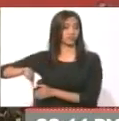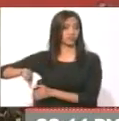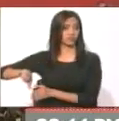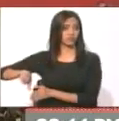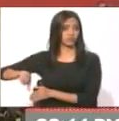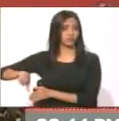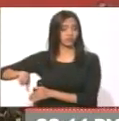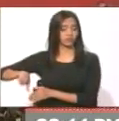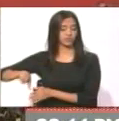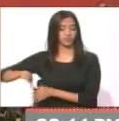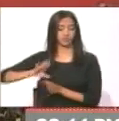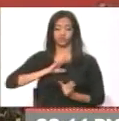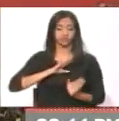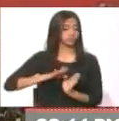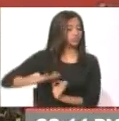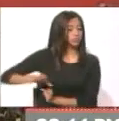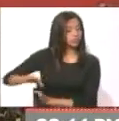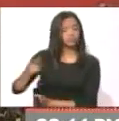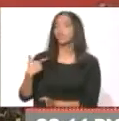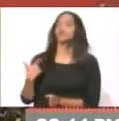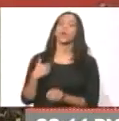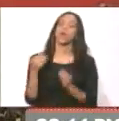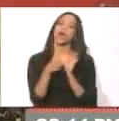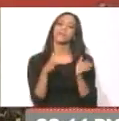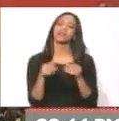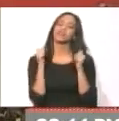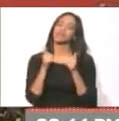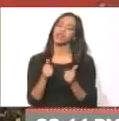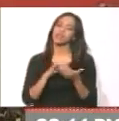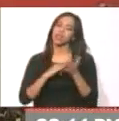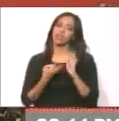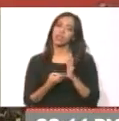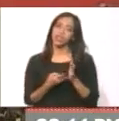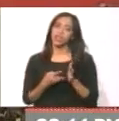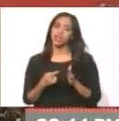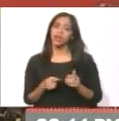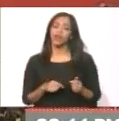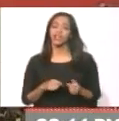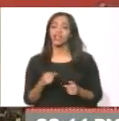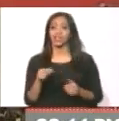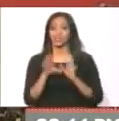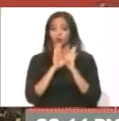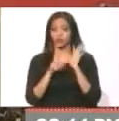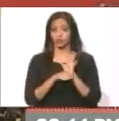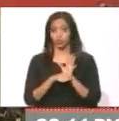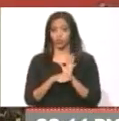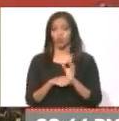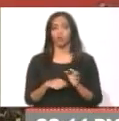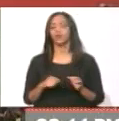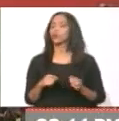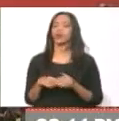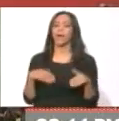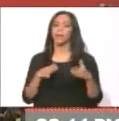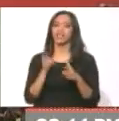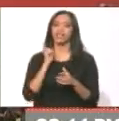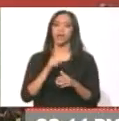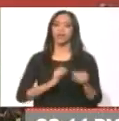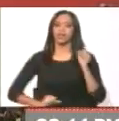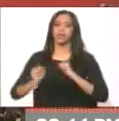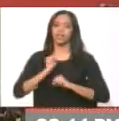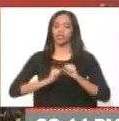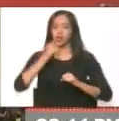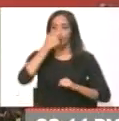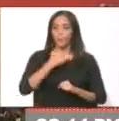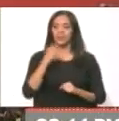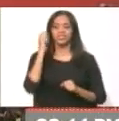Alejémonos de eso. Tenemos un camino bien definido. Un camino en esta constitución. Un camino que tenemos que defender todos y todas.